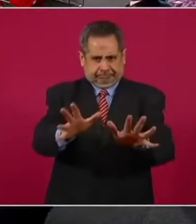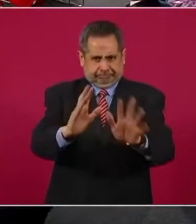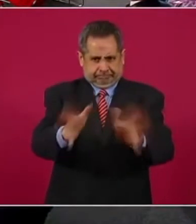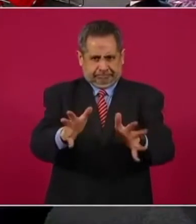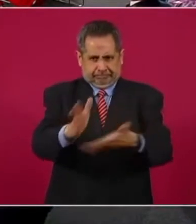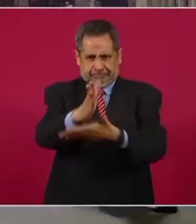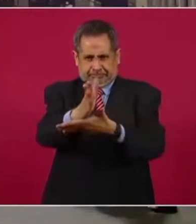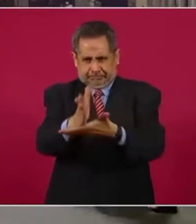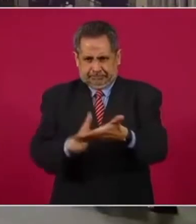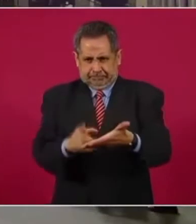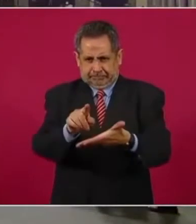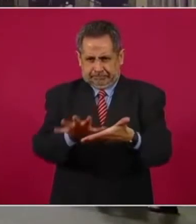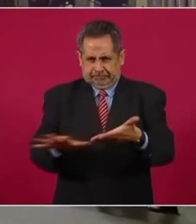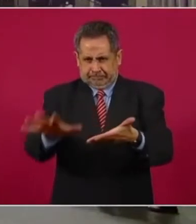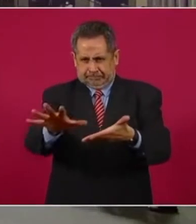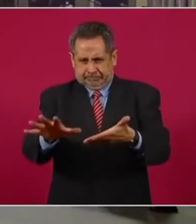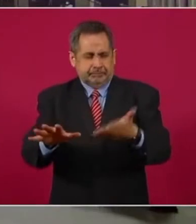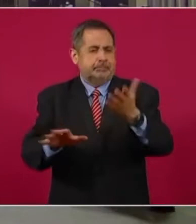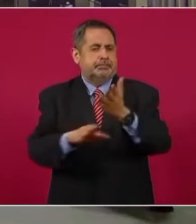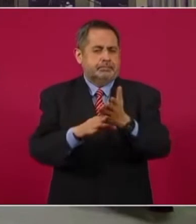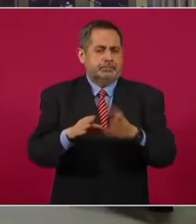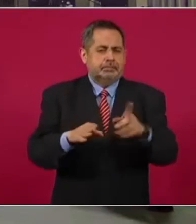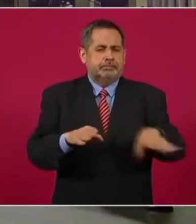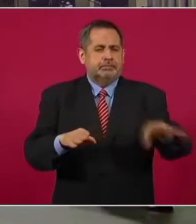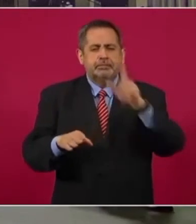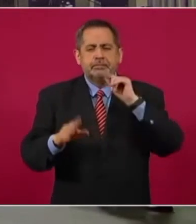esta mitad y la otra mitad,